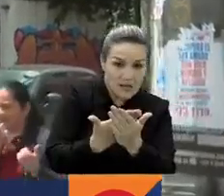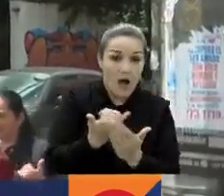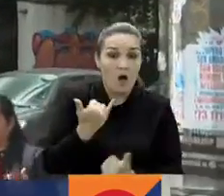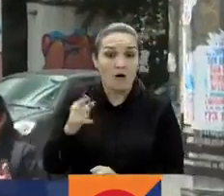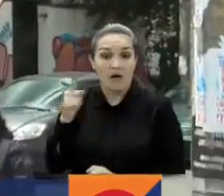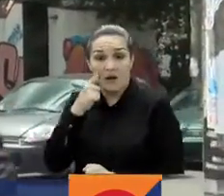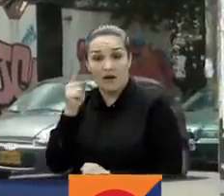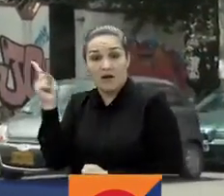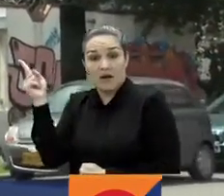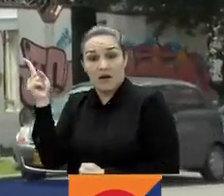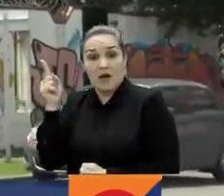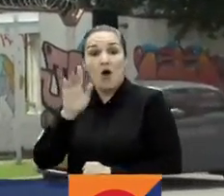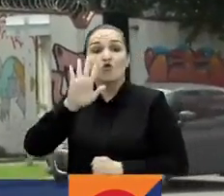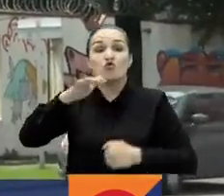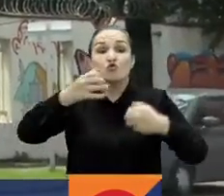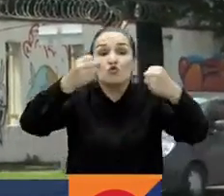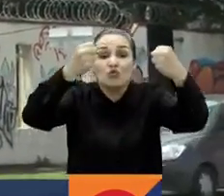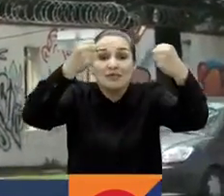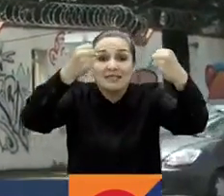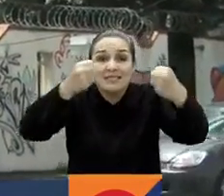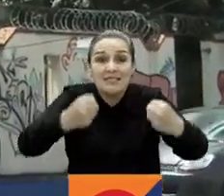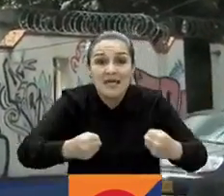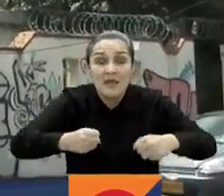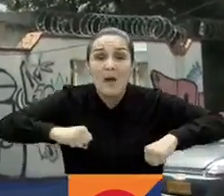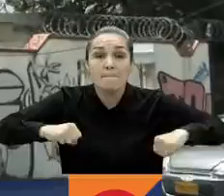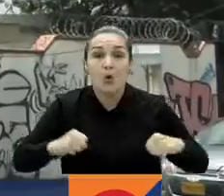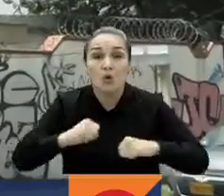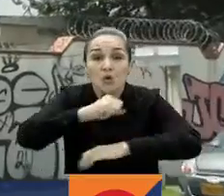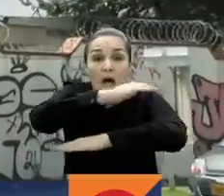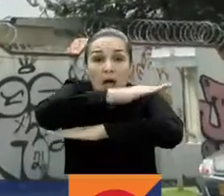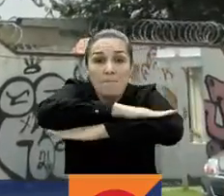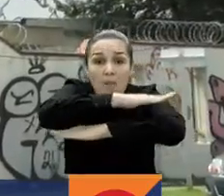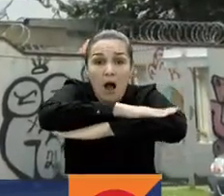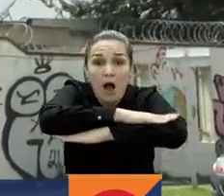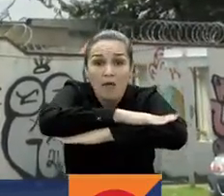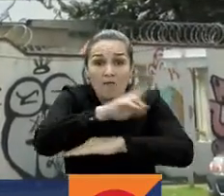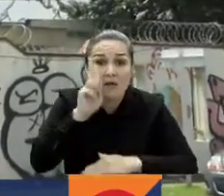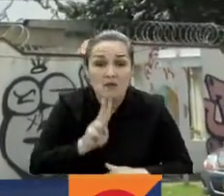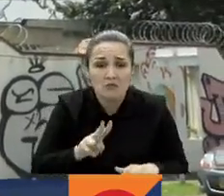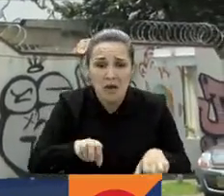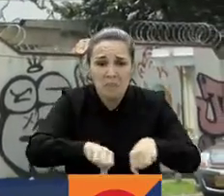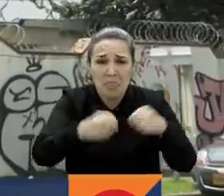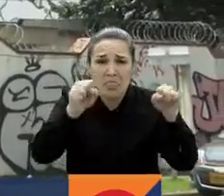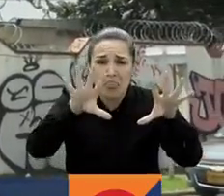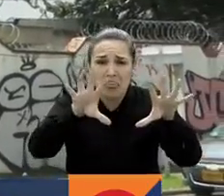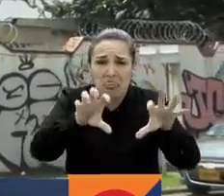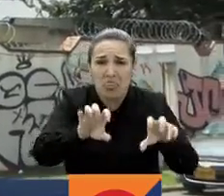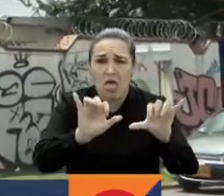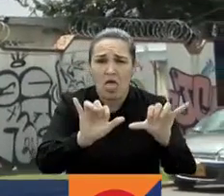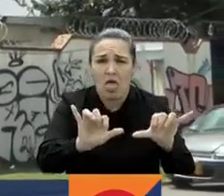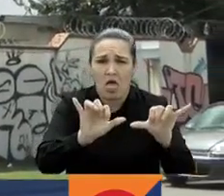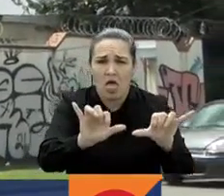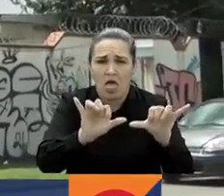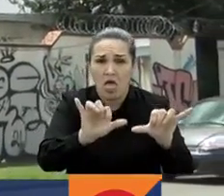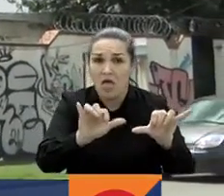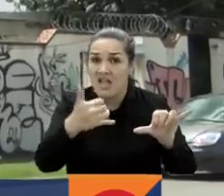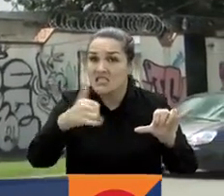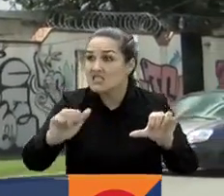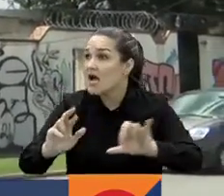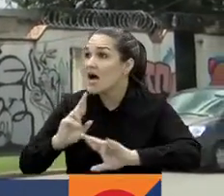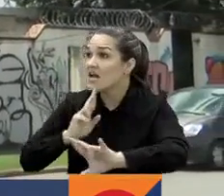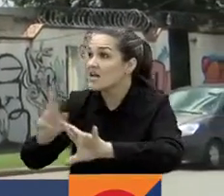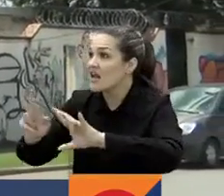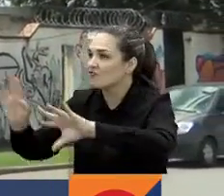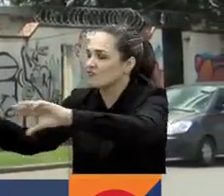de Venezuela aquí en la ciudad de Bogotá, completamente abandonado y deteriorado. Pues esperamos que luego de restablecer las